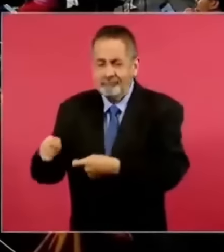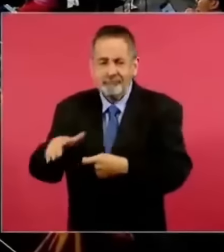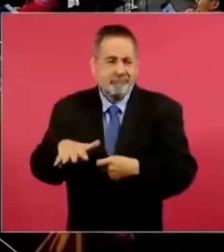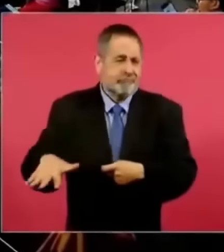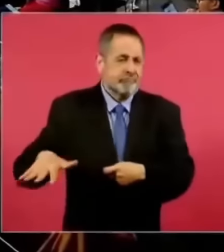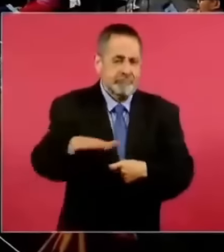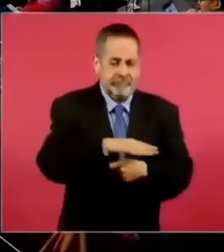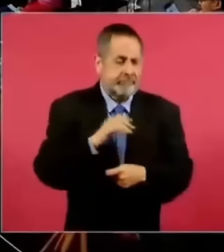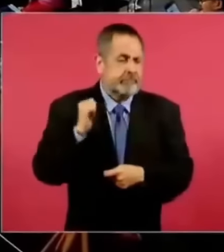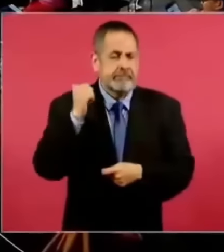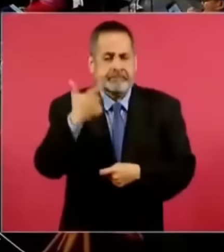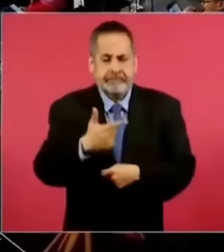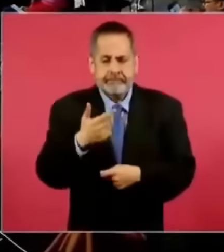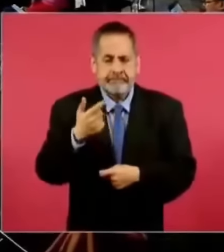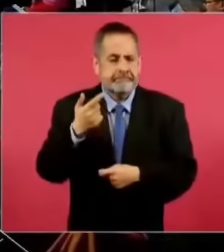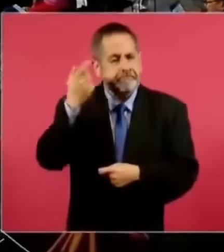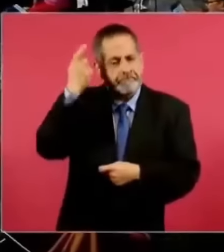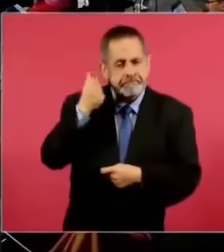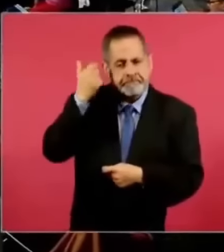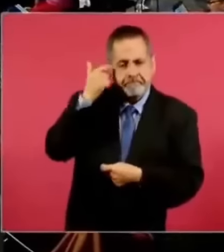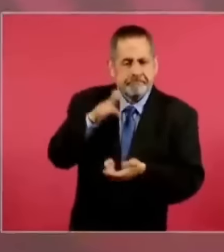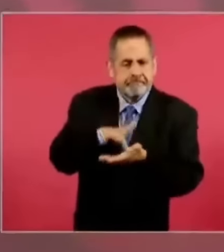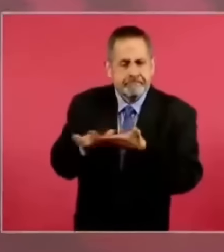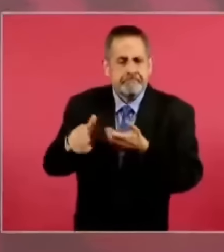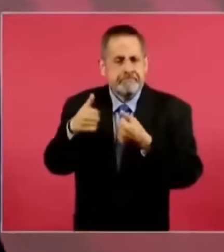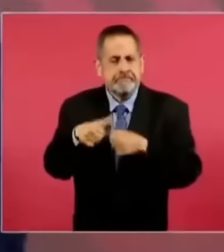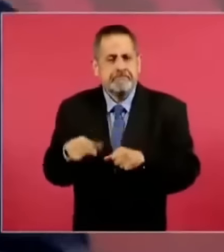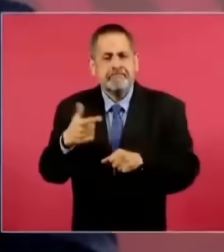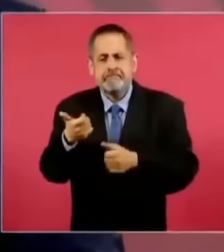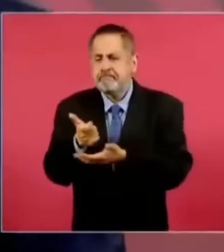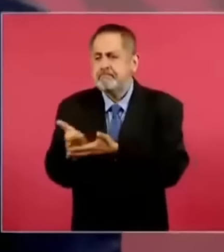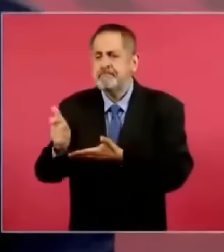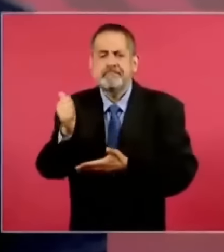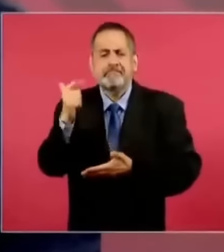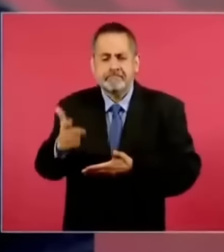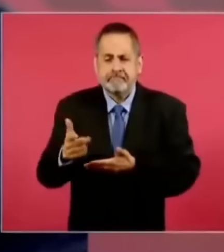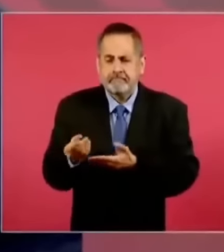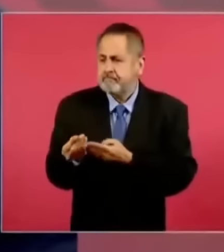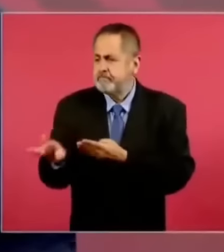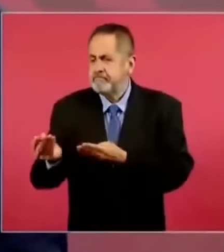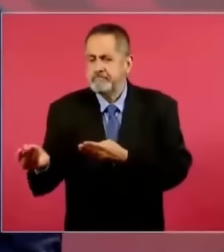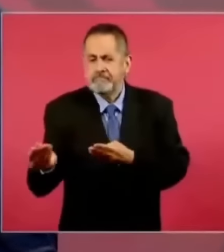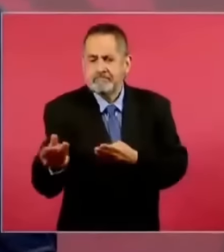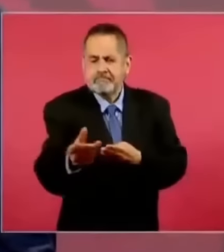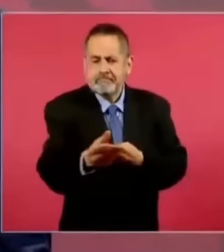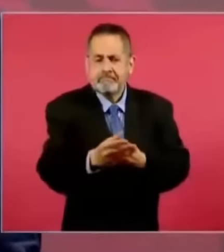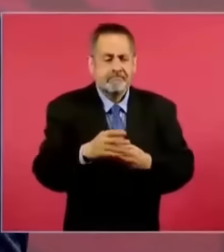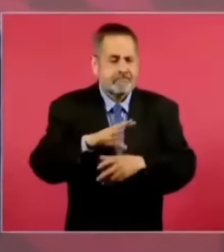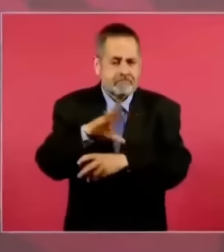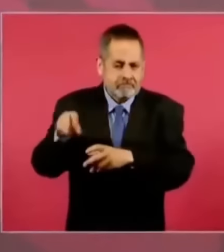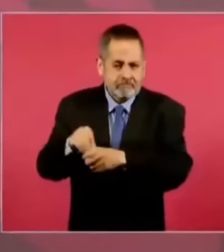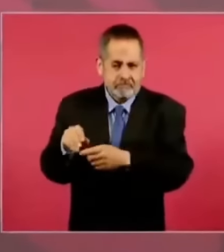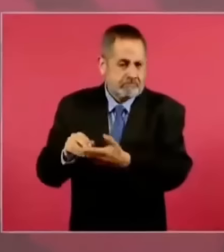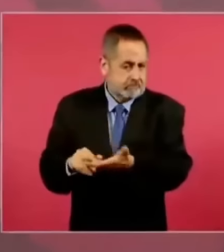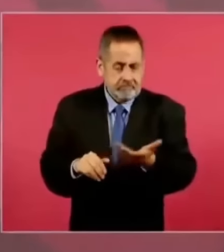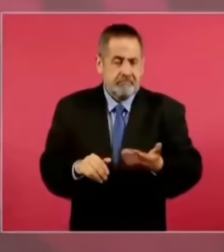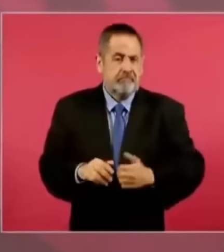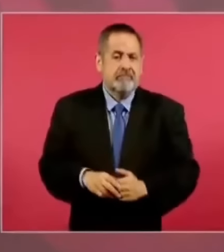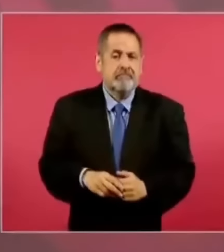que les llegue cuando menos un programa de bienestar. Y si esto agregamos